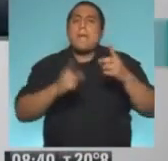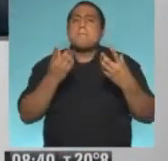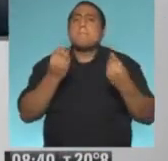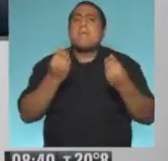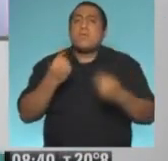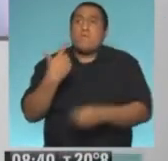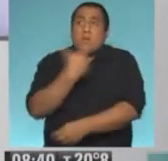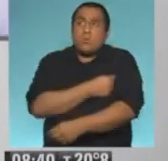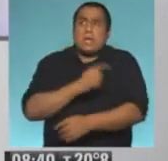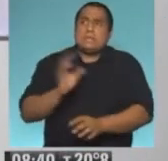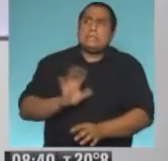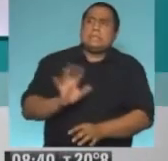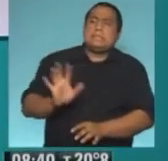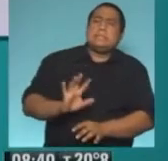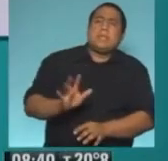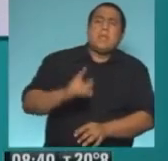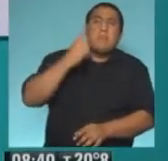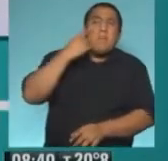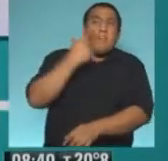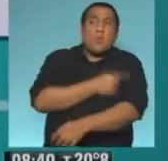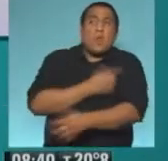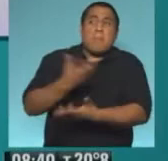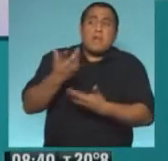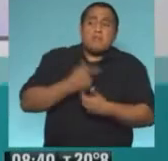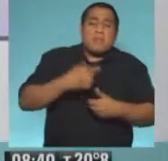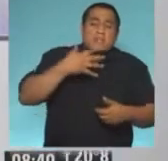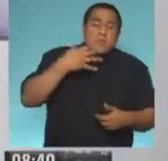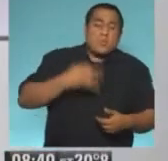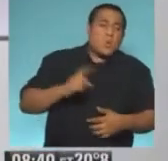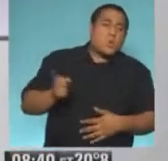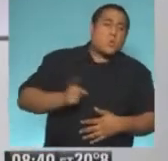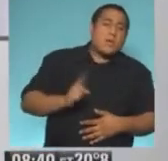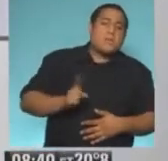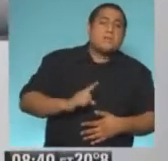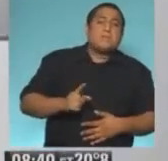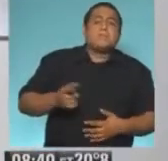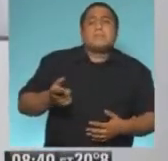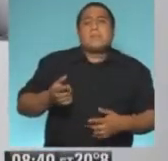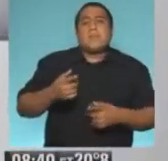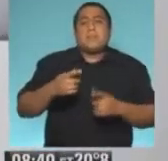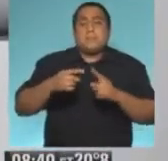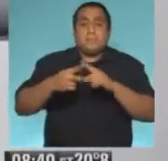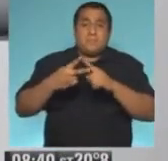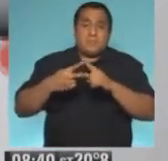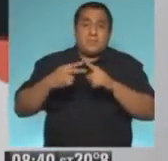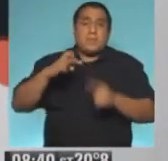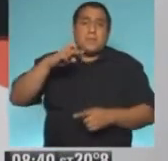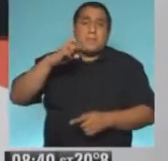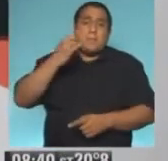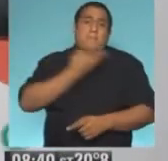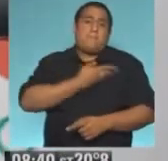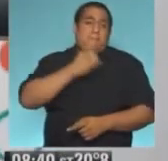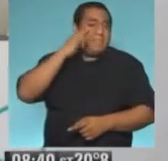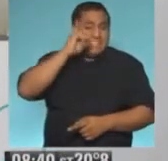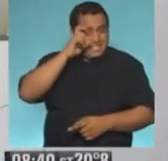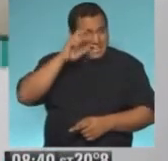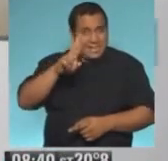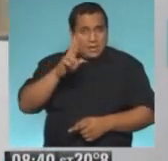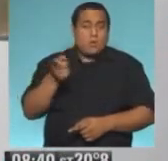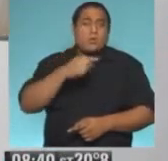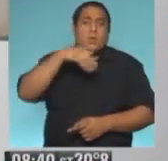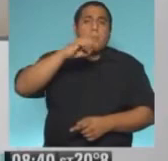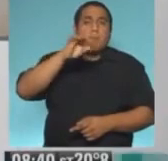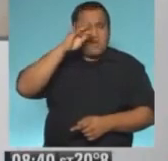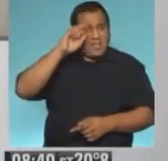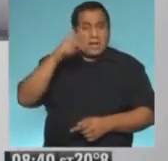la vacuna, que no está seguro si la vacuna es segura. Sabemos que ambas vacunas de Pfizer y Moderna son 95% más